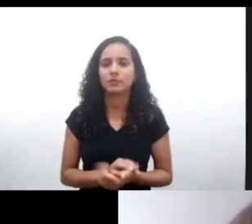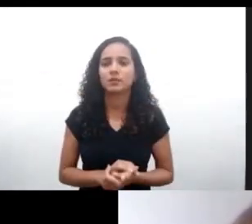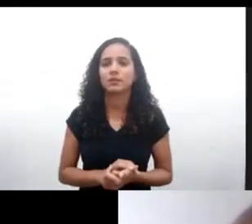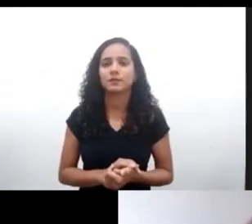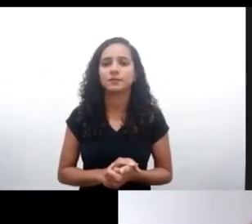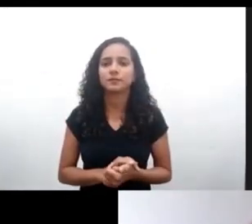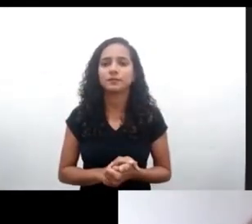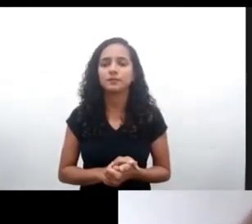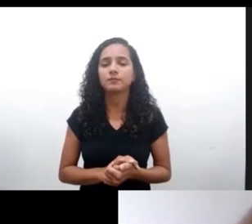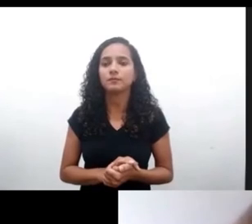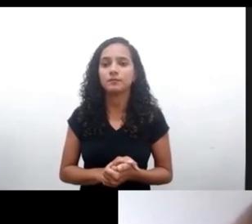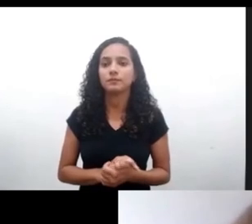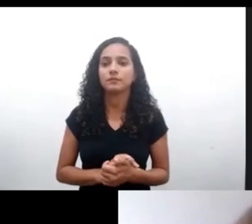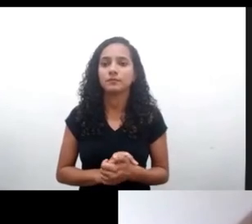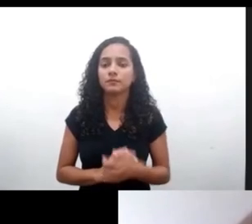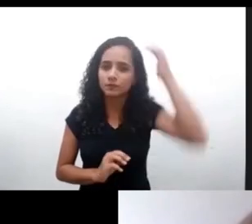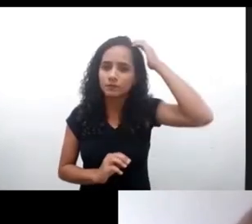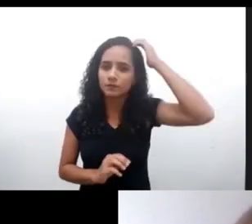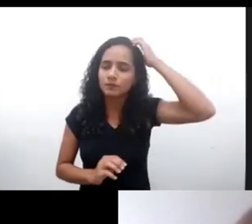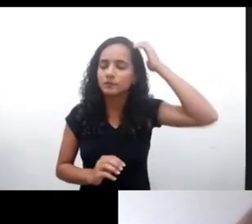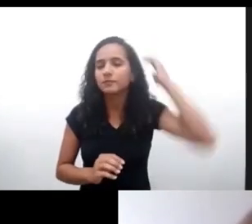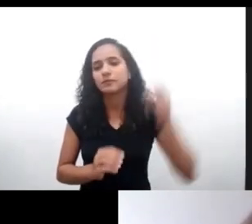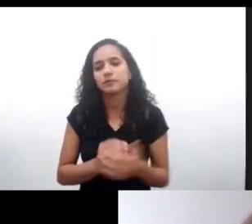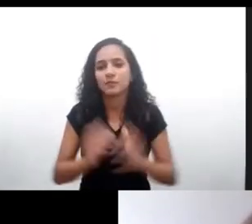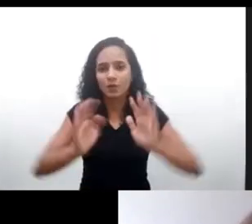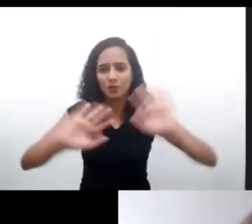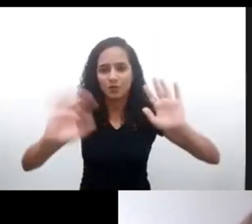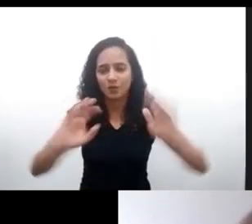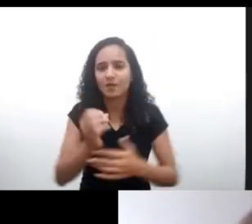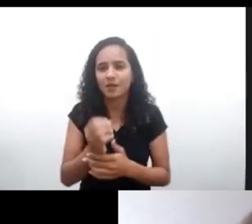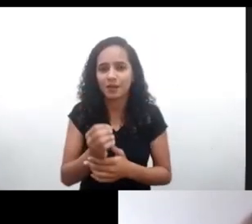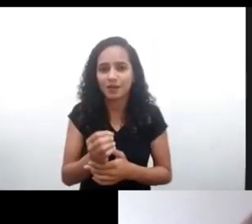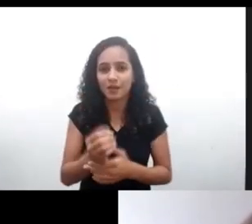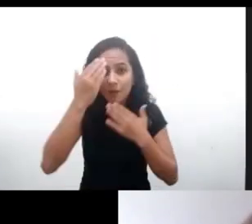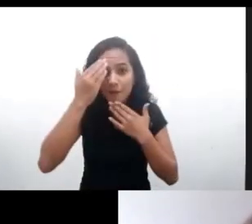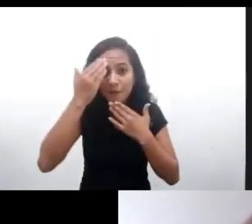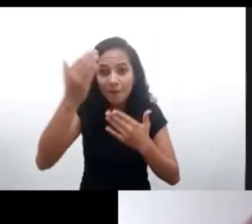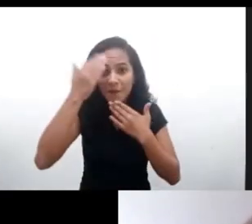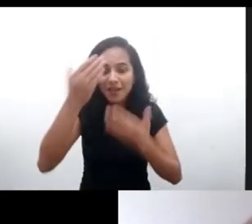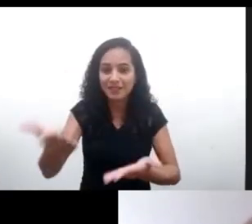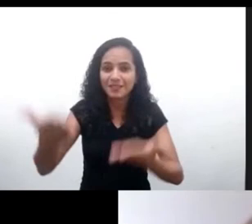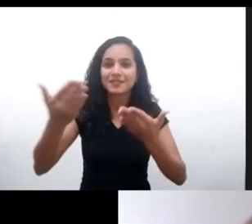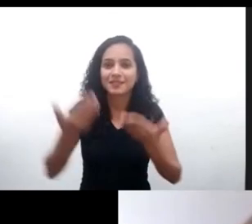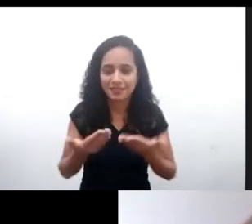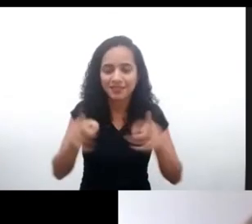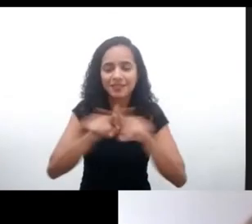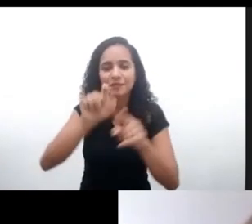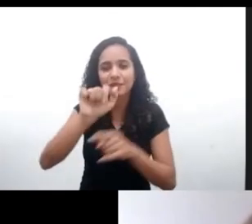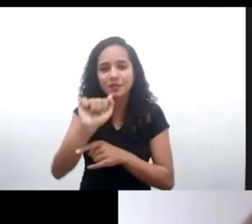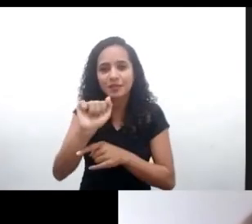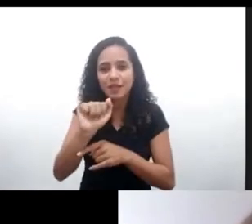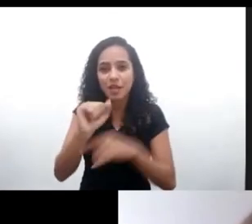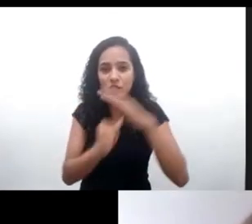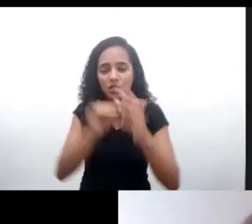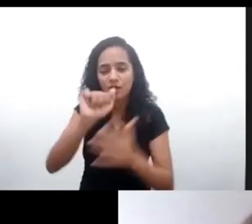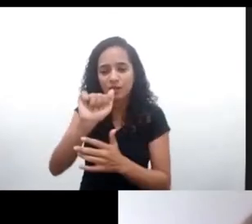Ante todo, muchas gracias por la invitación y a Alana por tomarse el trabajo de celebrar esta observación